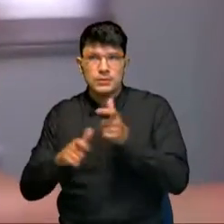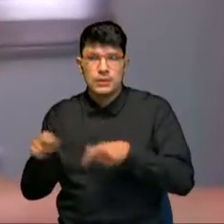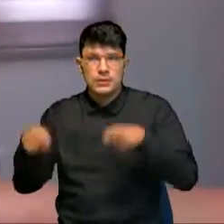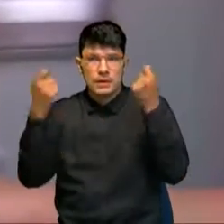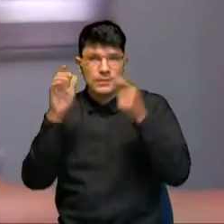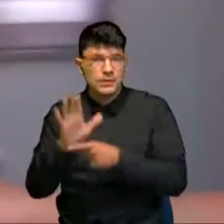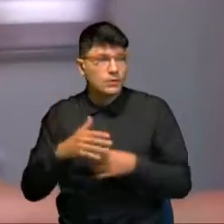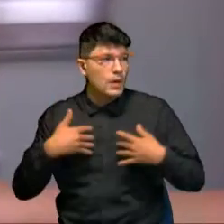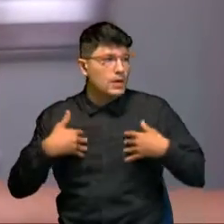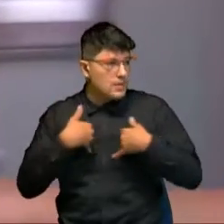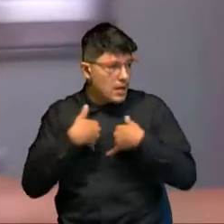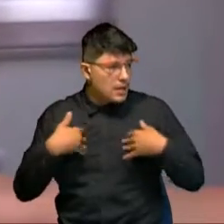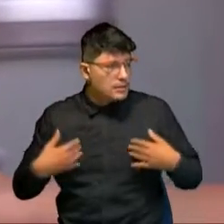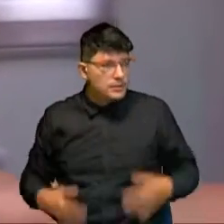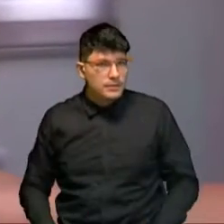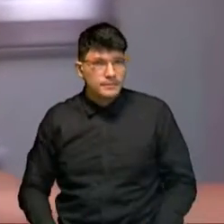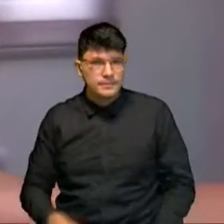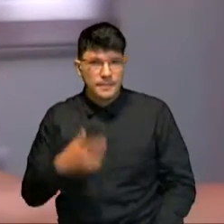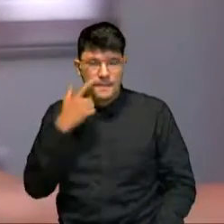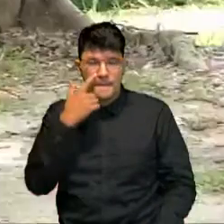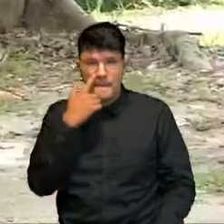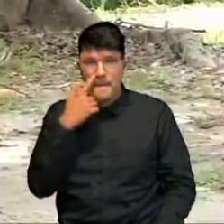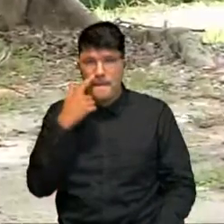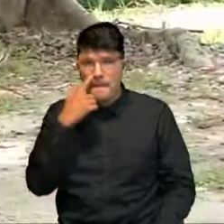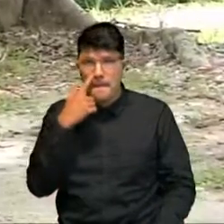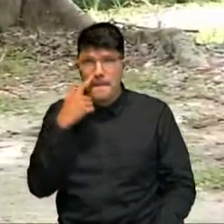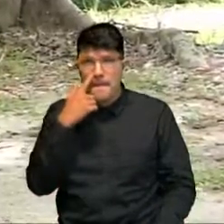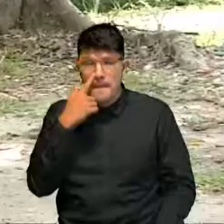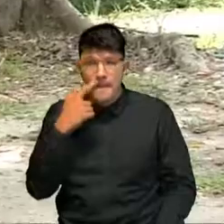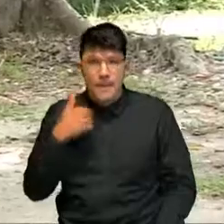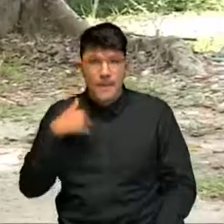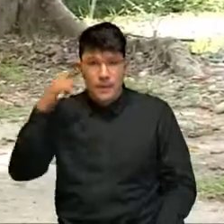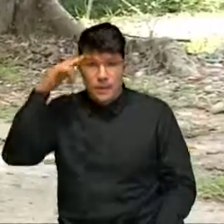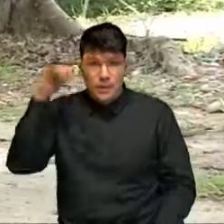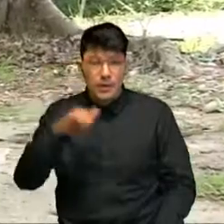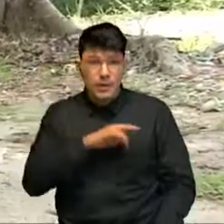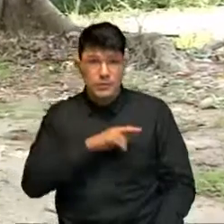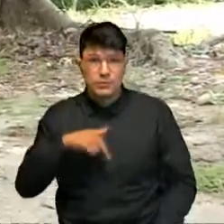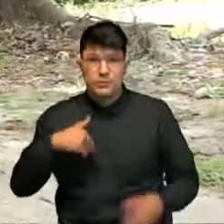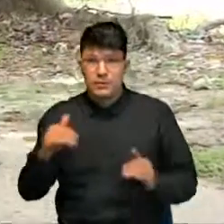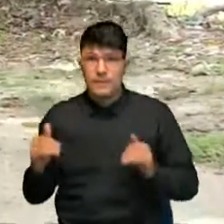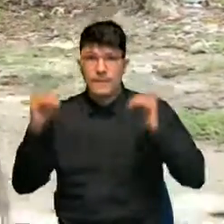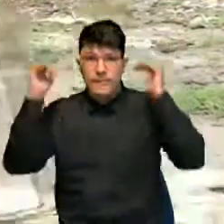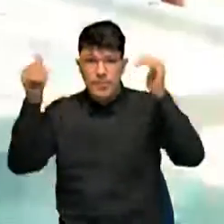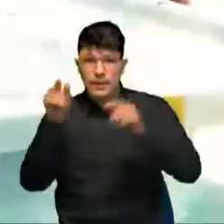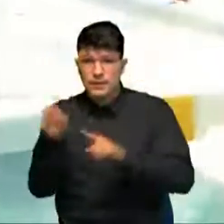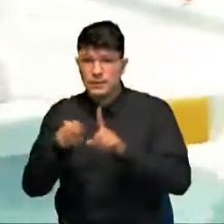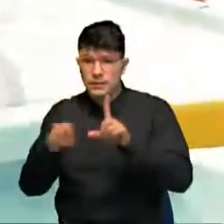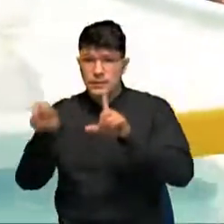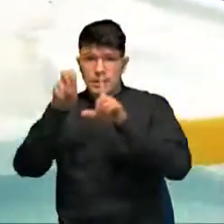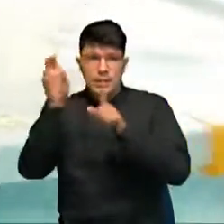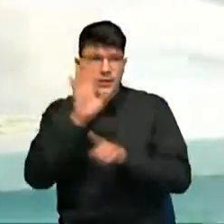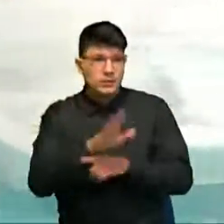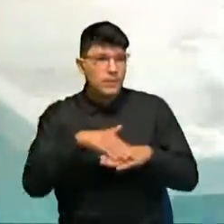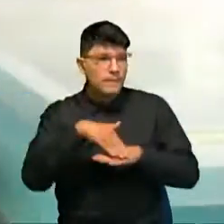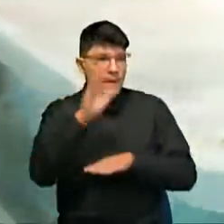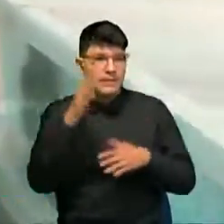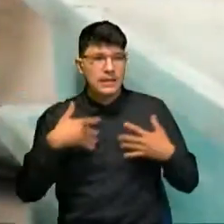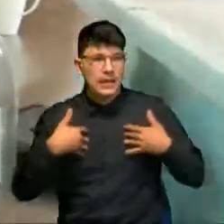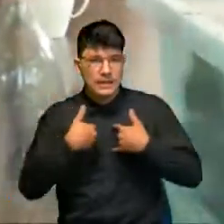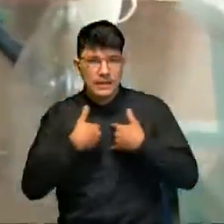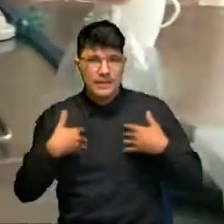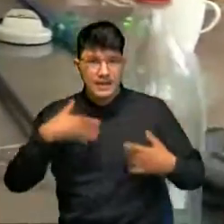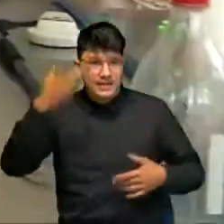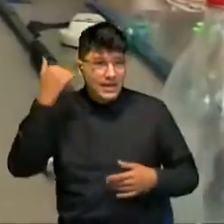a superar con crece el récord y superarlo quiere decir que estamos devolviendo a una mayor cantidad de animales que